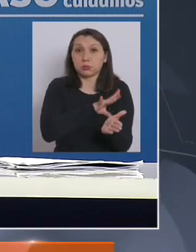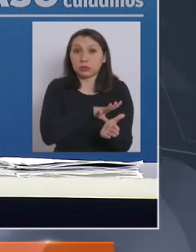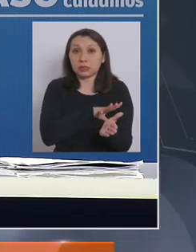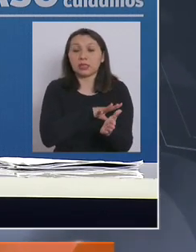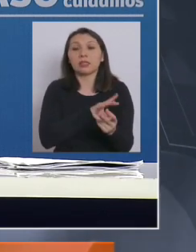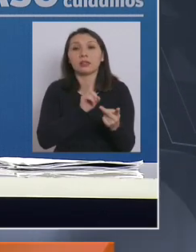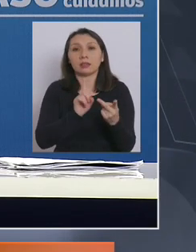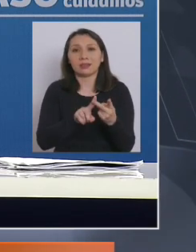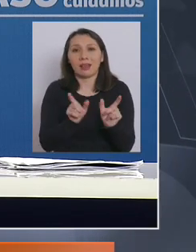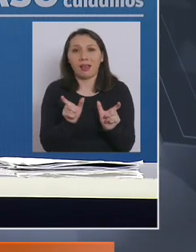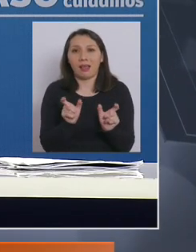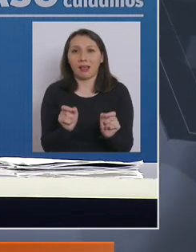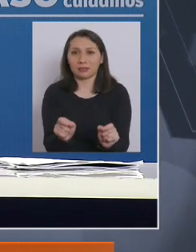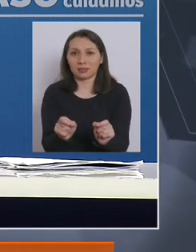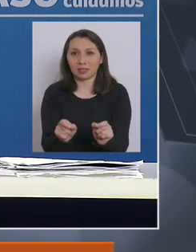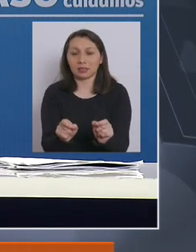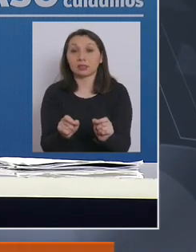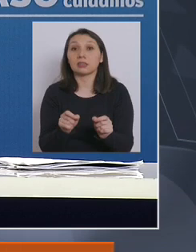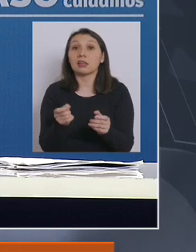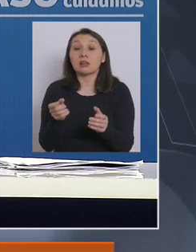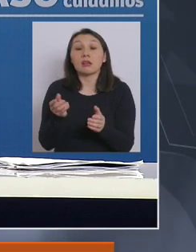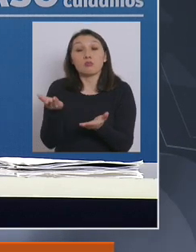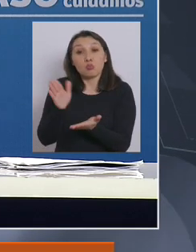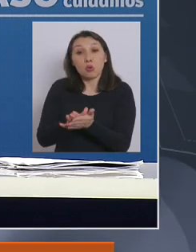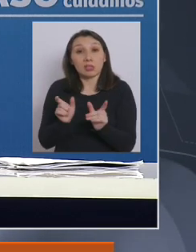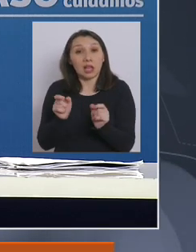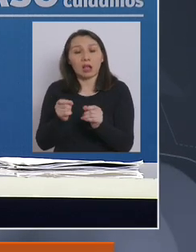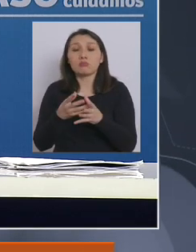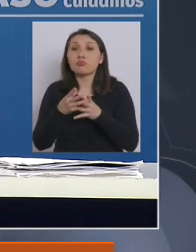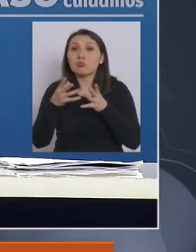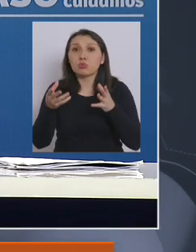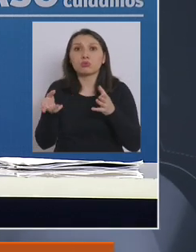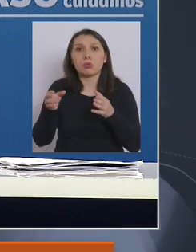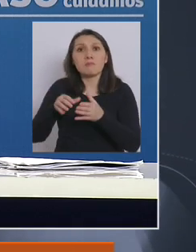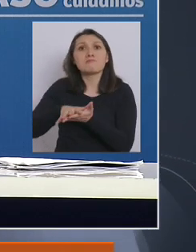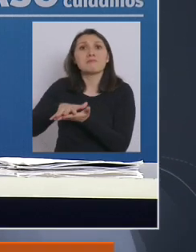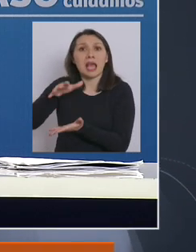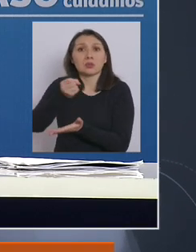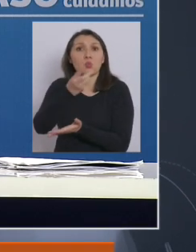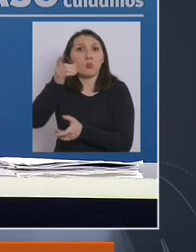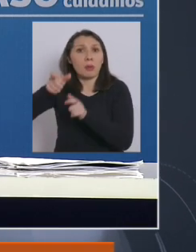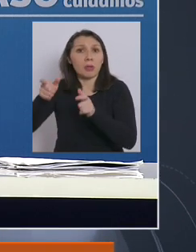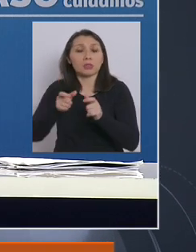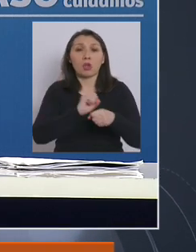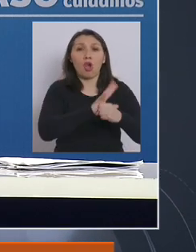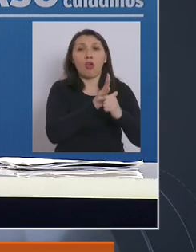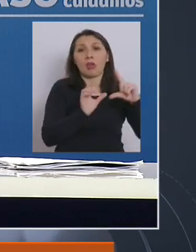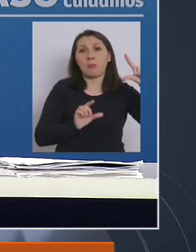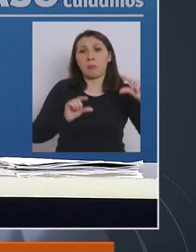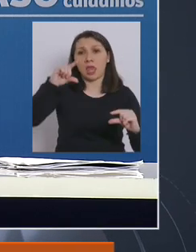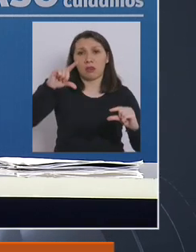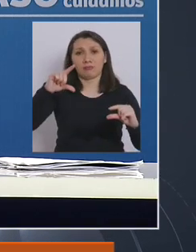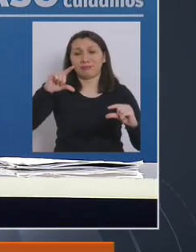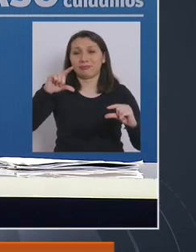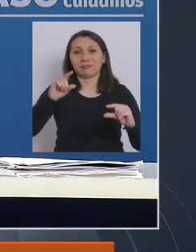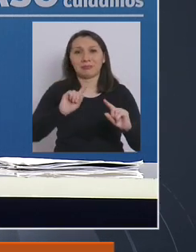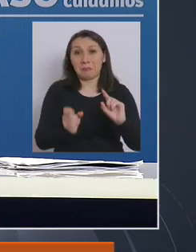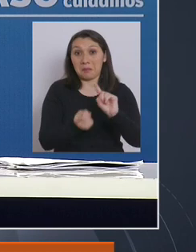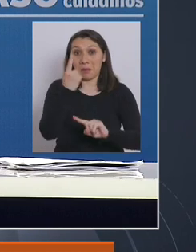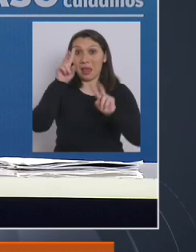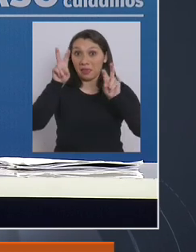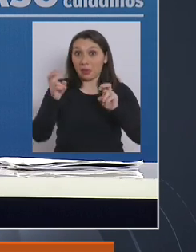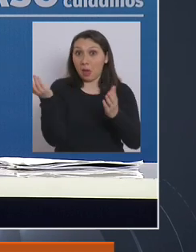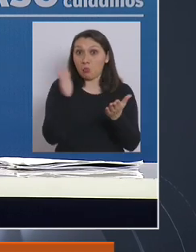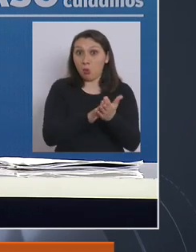es el cáncer. Por cáncer fallecen mucho más personas en Chile que por COVID-19. No es la primera